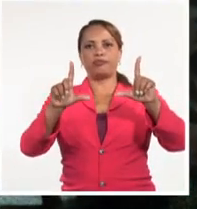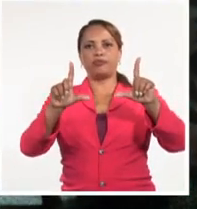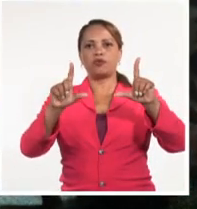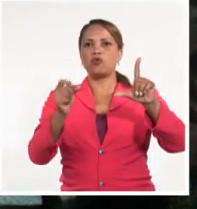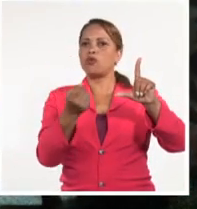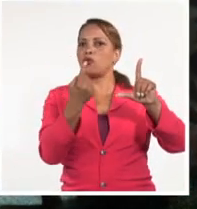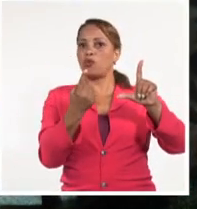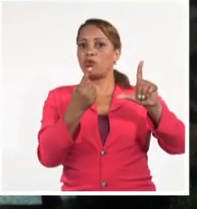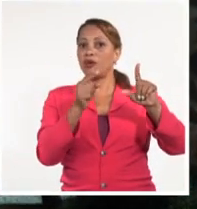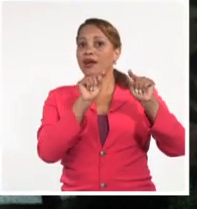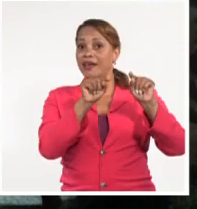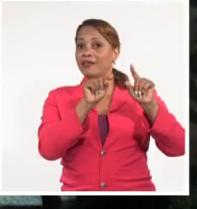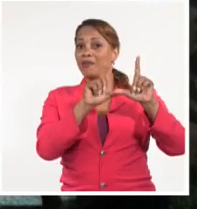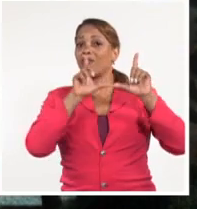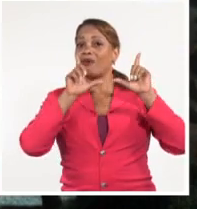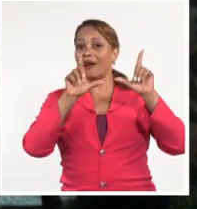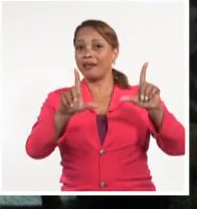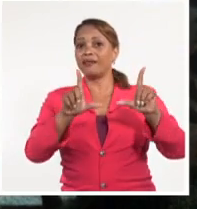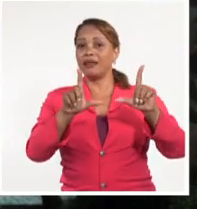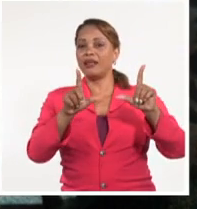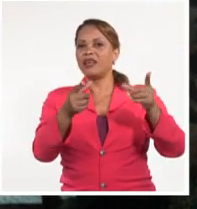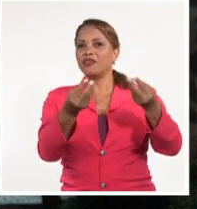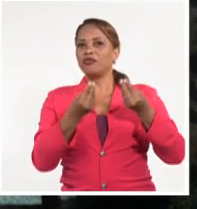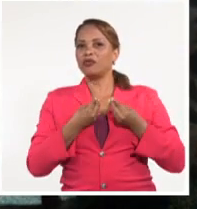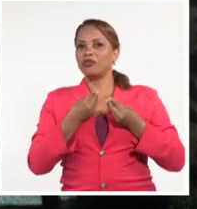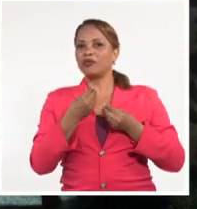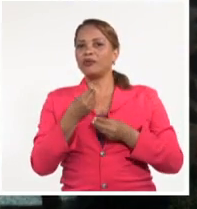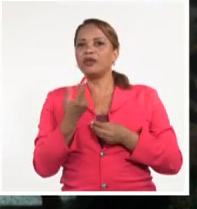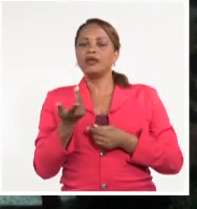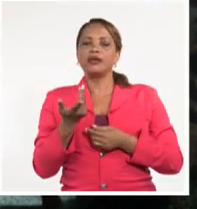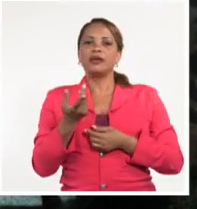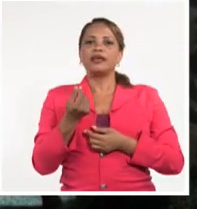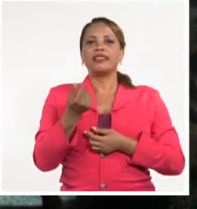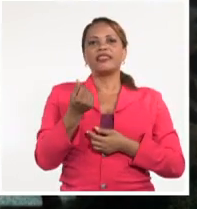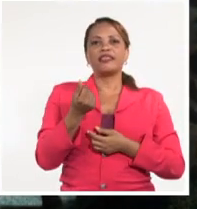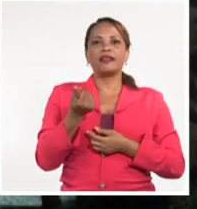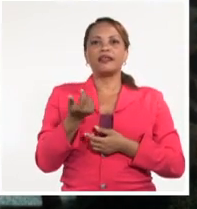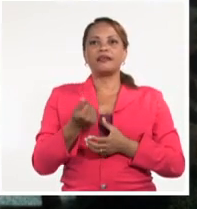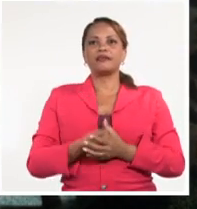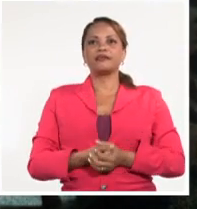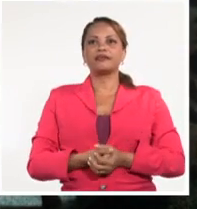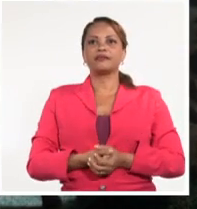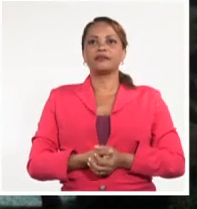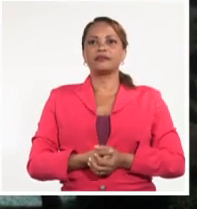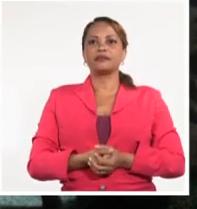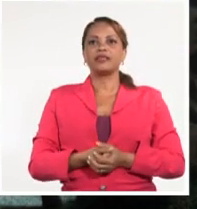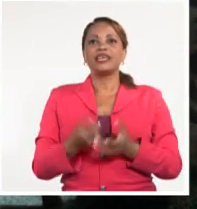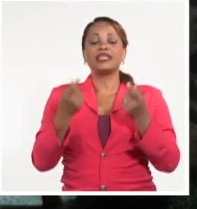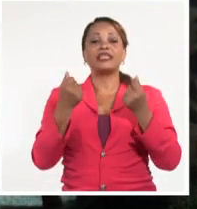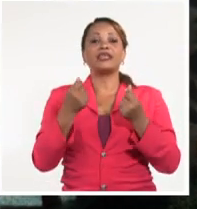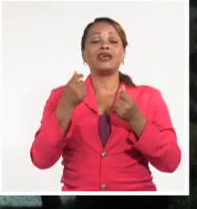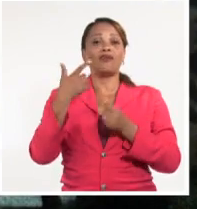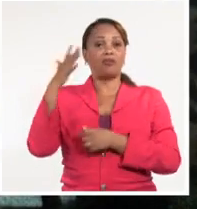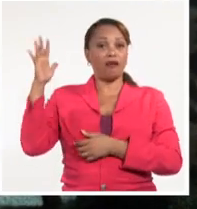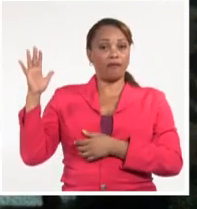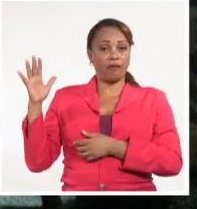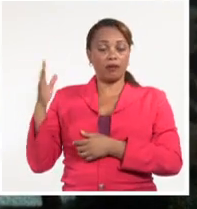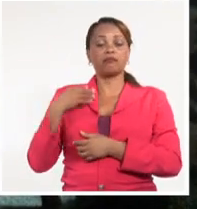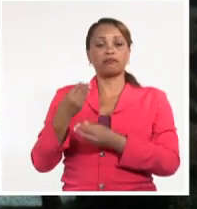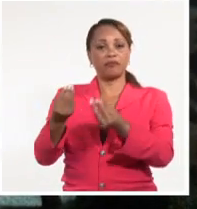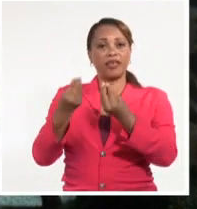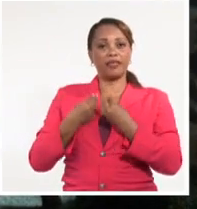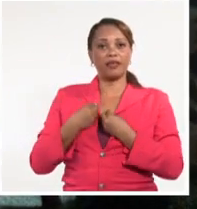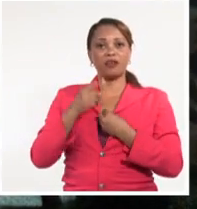y producto de estos carteles recibí un dinero del exterior,